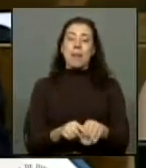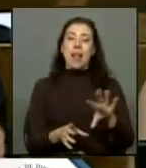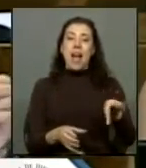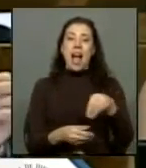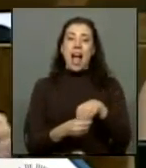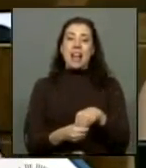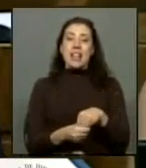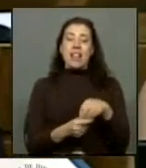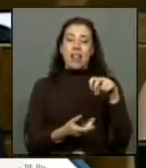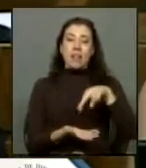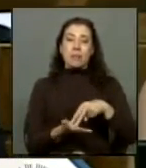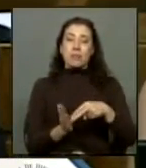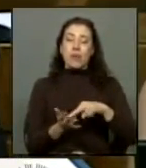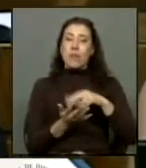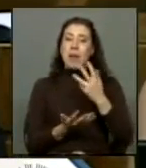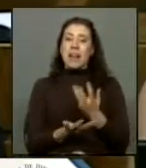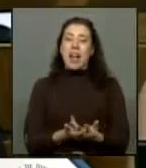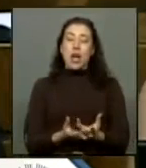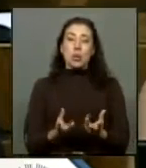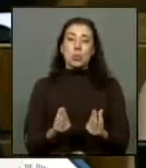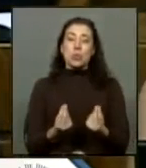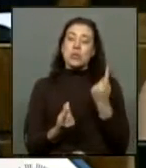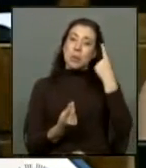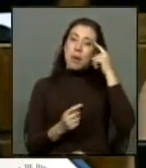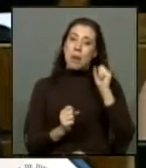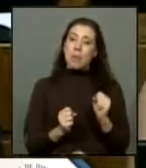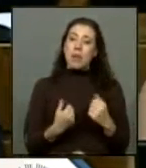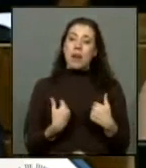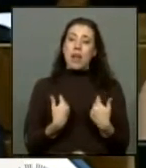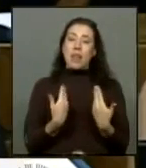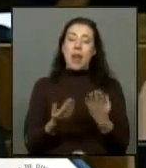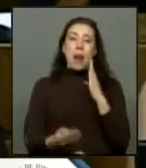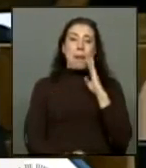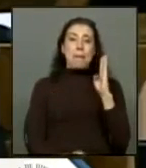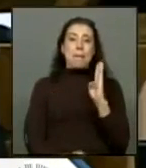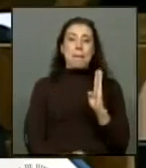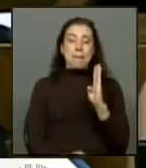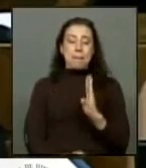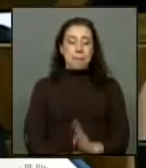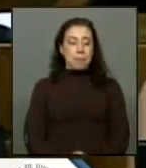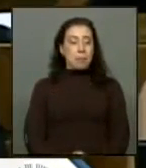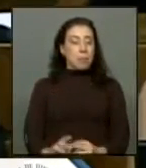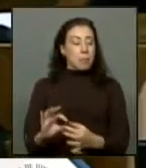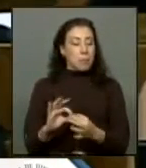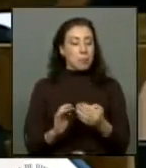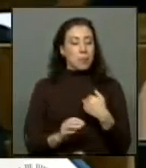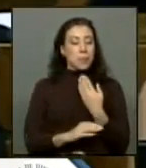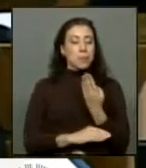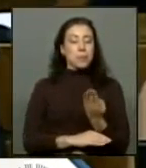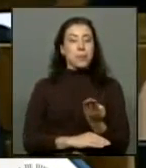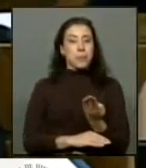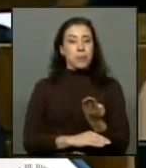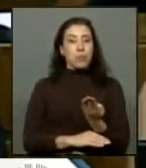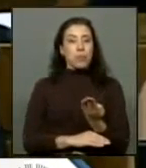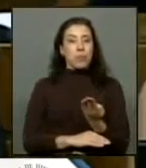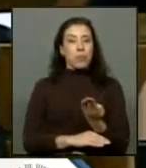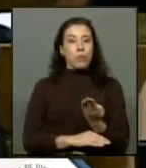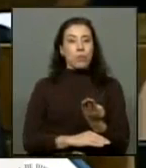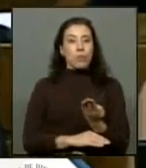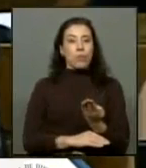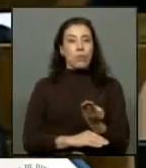y las dificultades que han tenido varias para acceder a estos beneficios. Por eso solicito, se le